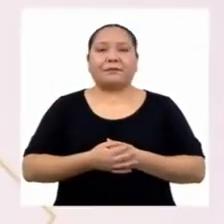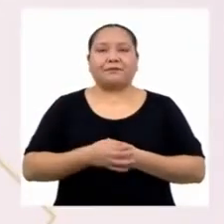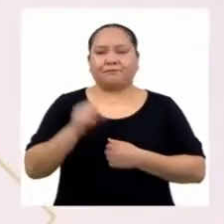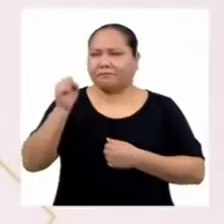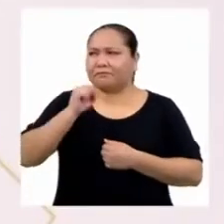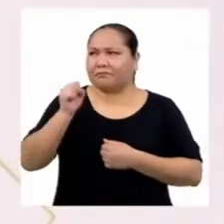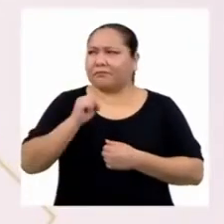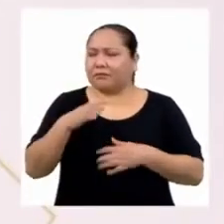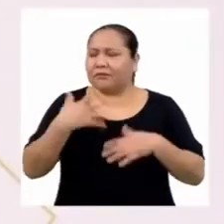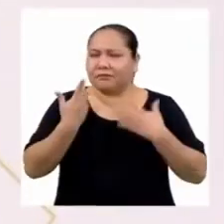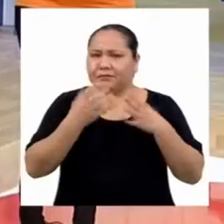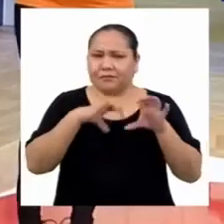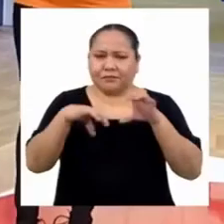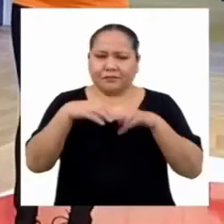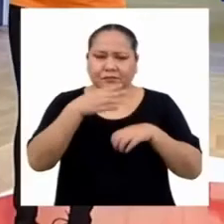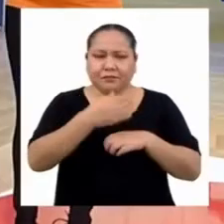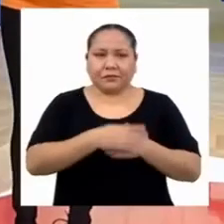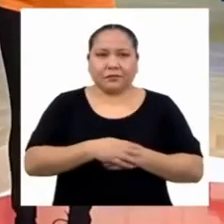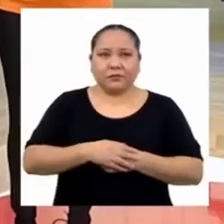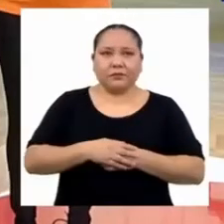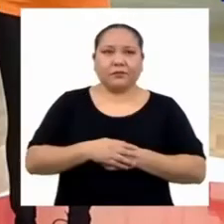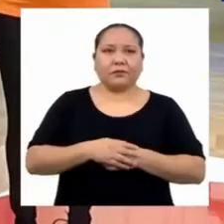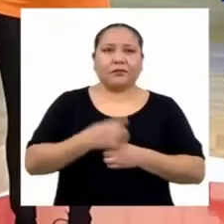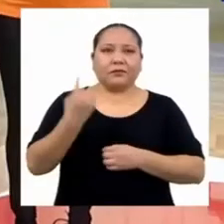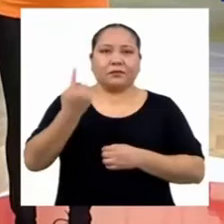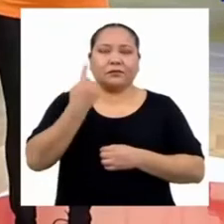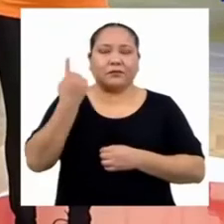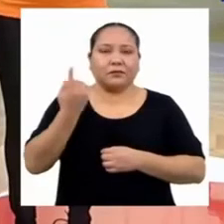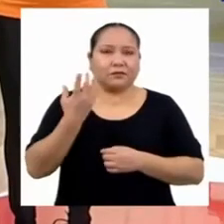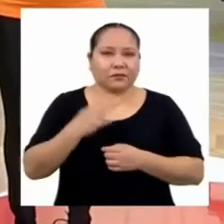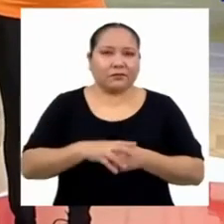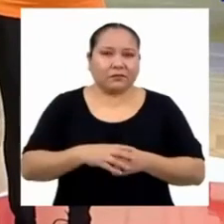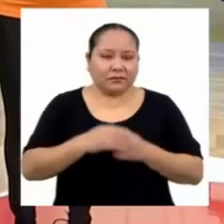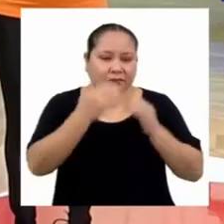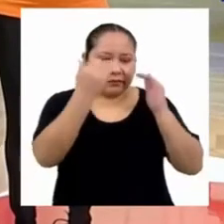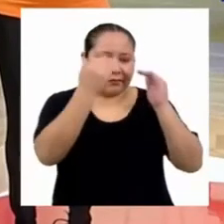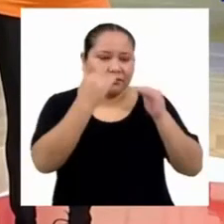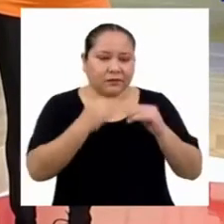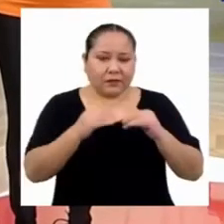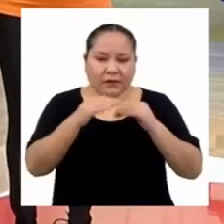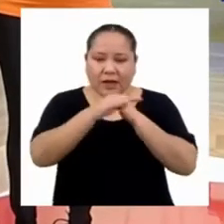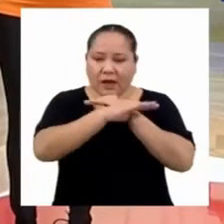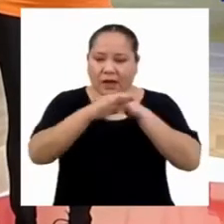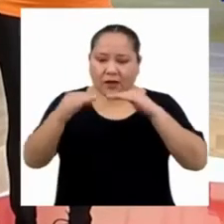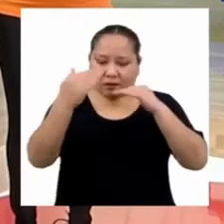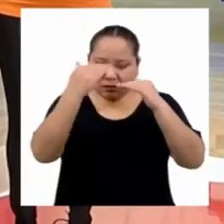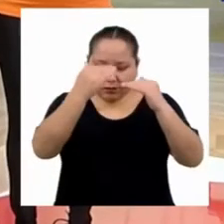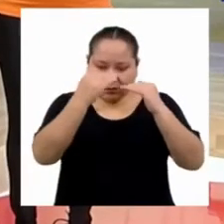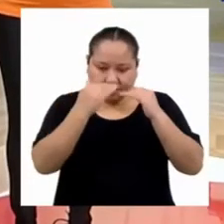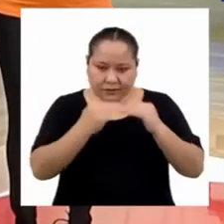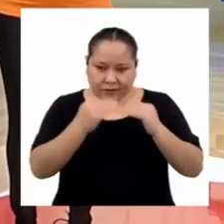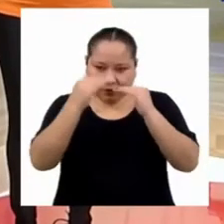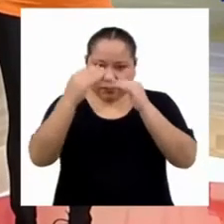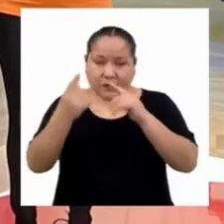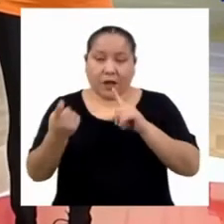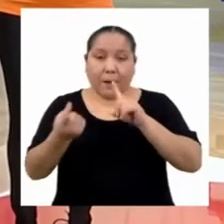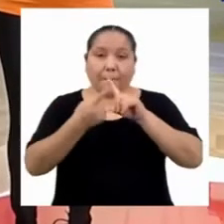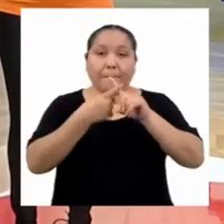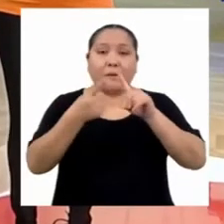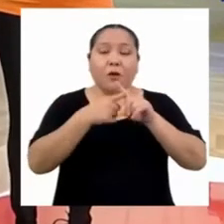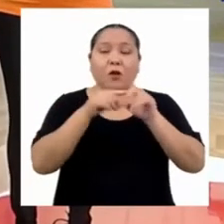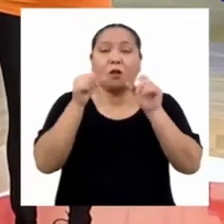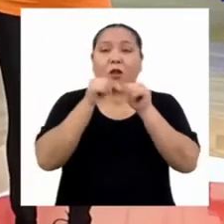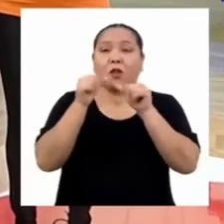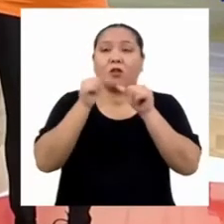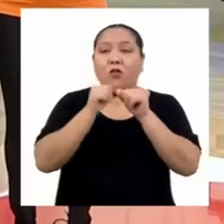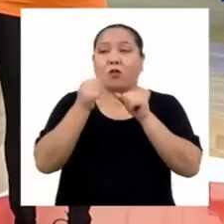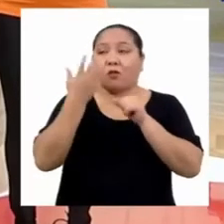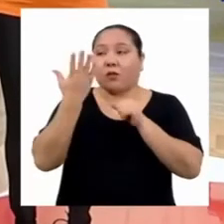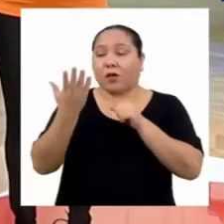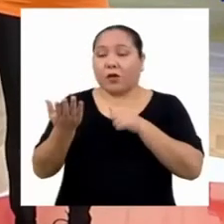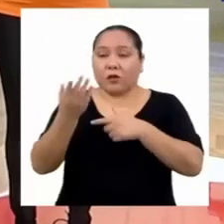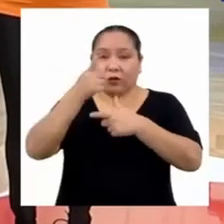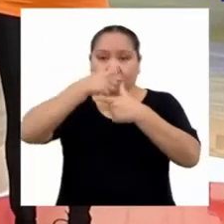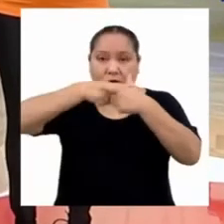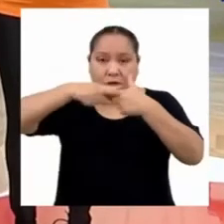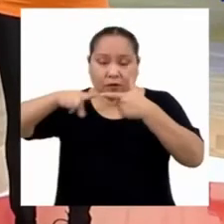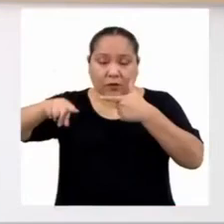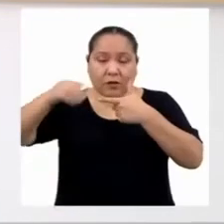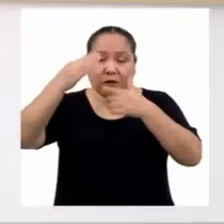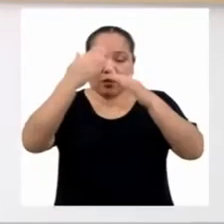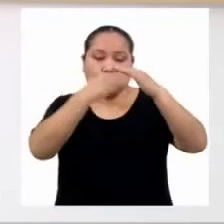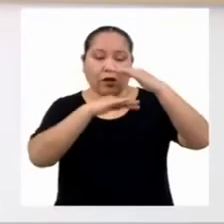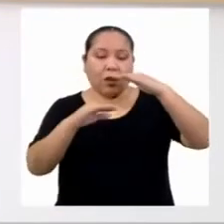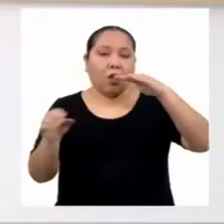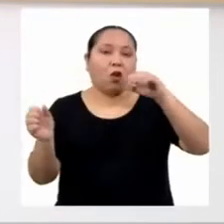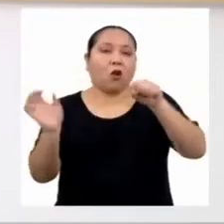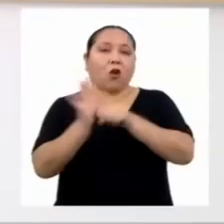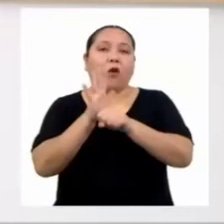¡Claro que sí! Solo es cuestión de tomar los denominadores de cada n numeral, multiplicarlo por el número de la muestra dividido entre el